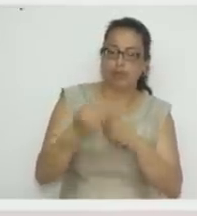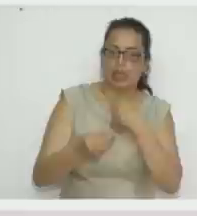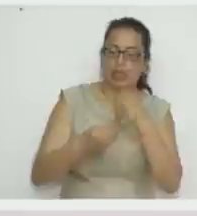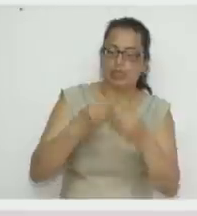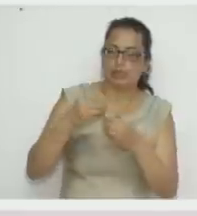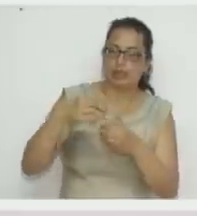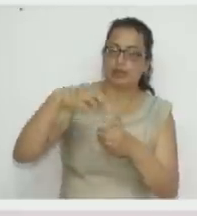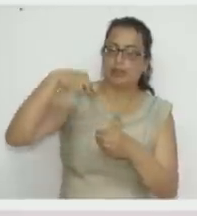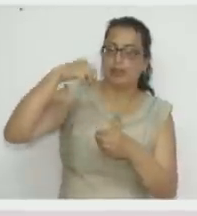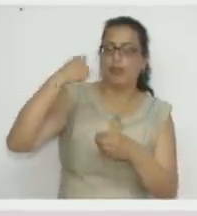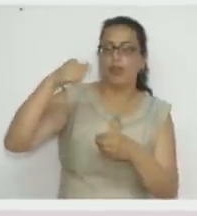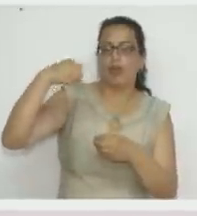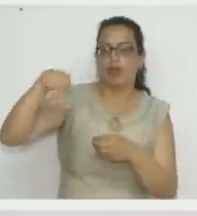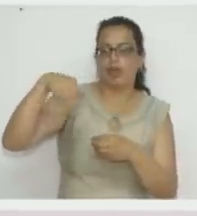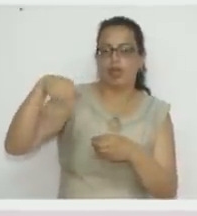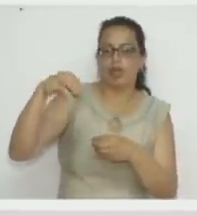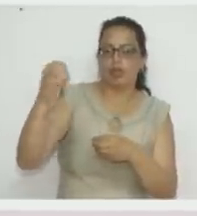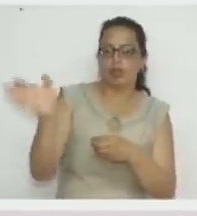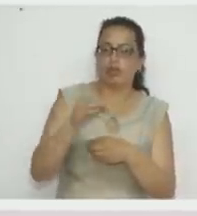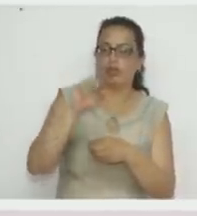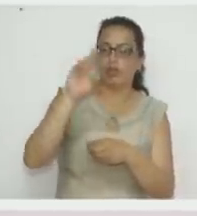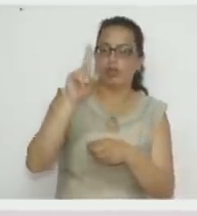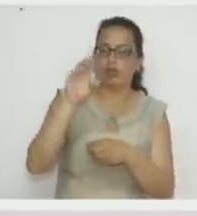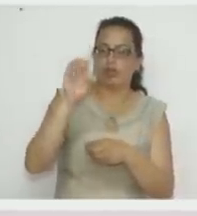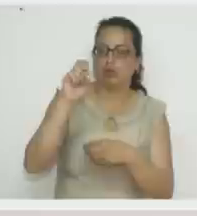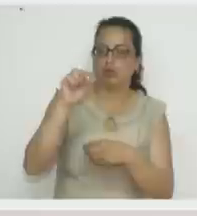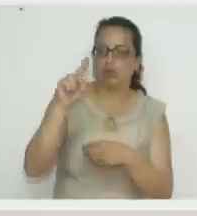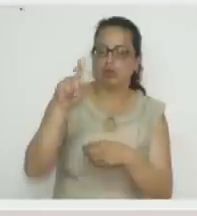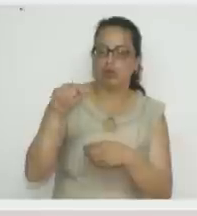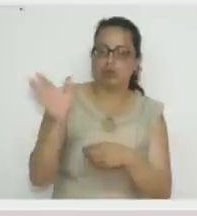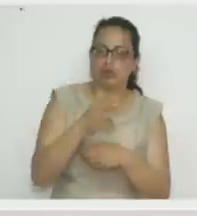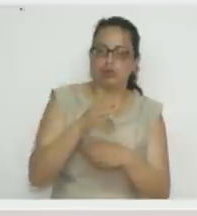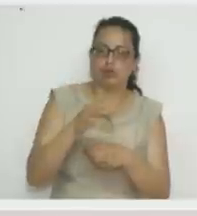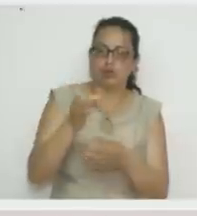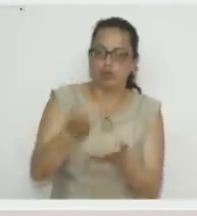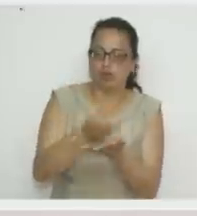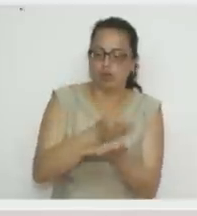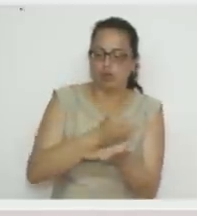Con lentejuelas. Con tiene canutillos, tiene